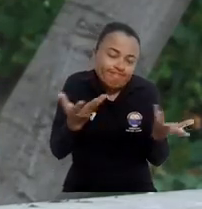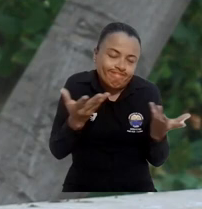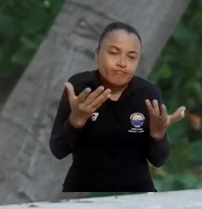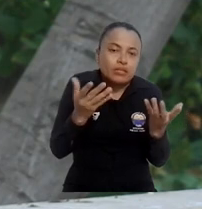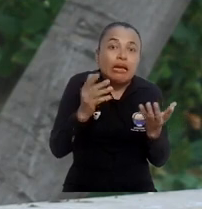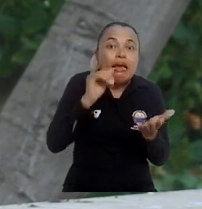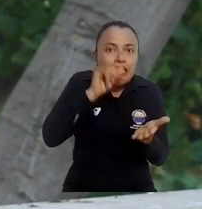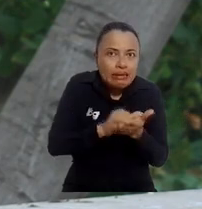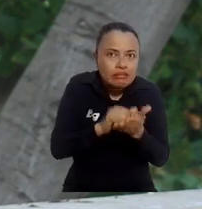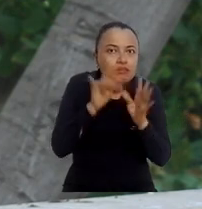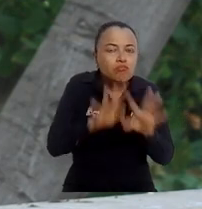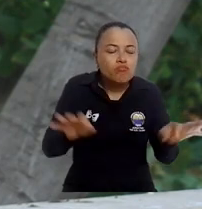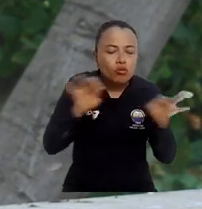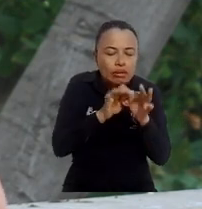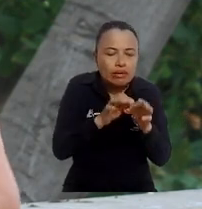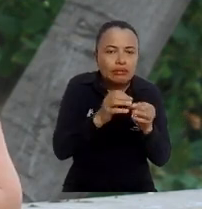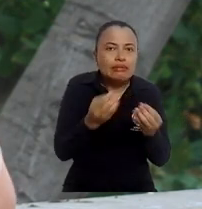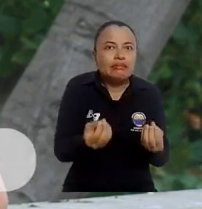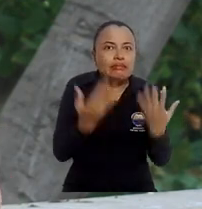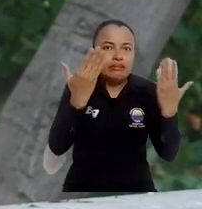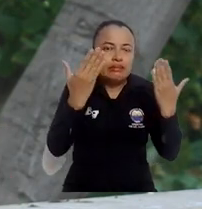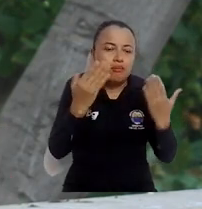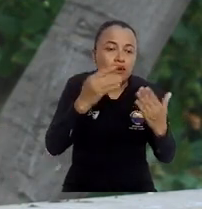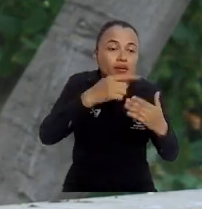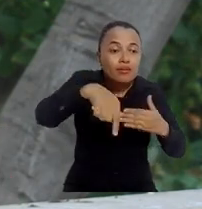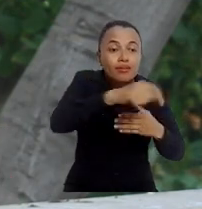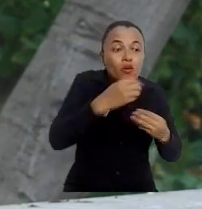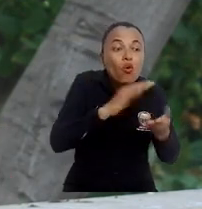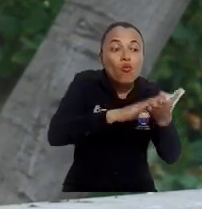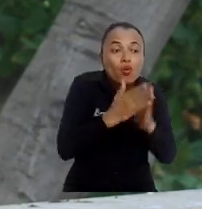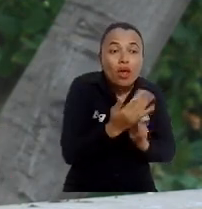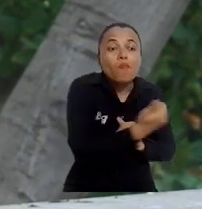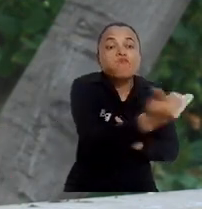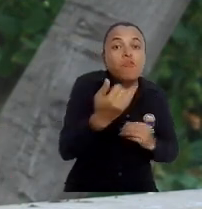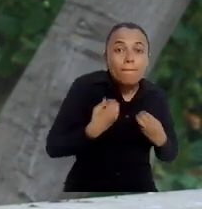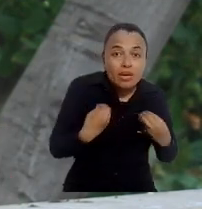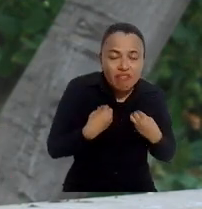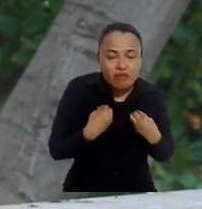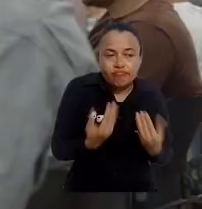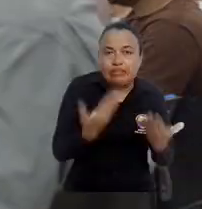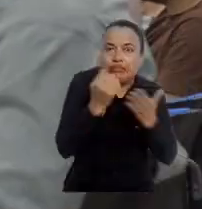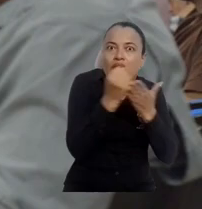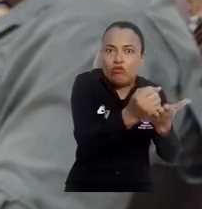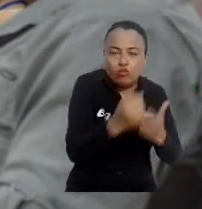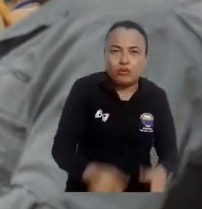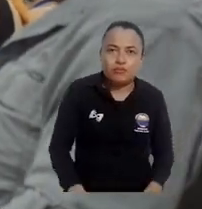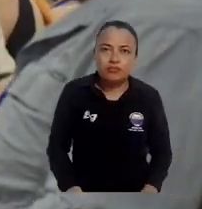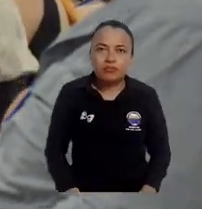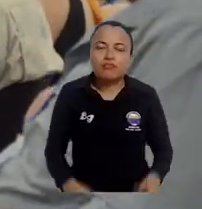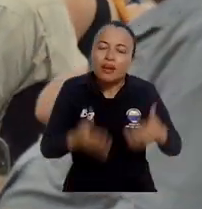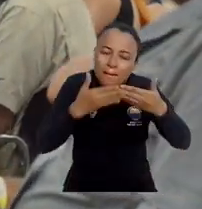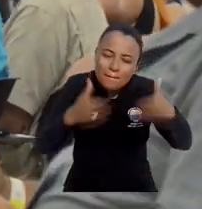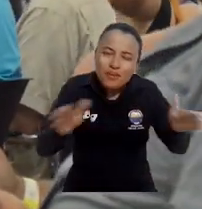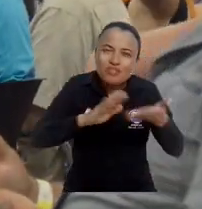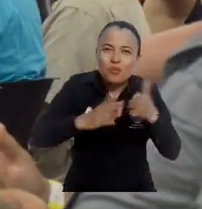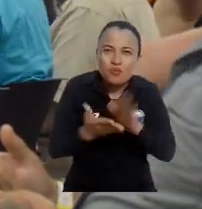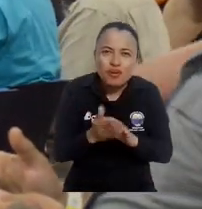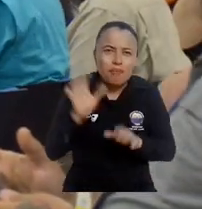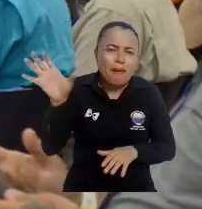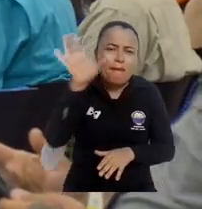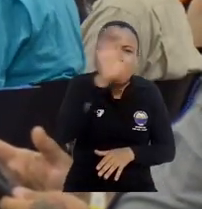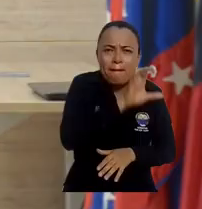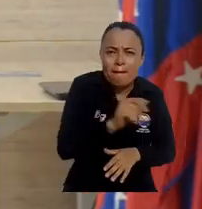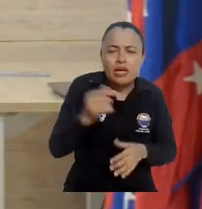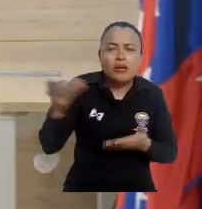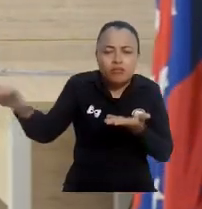arqueología y hacen patrimonio, que eso sea de utilidad para la población que ocupa ese territorio. Abrir las puertas a las comunidades de